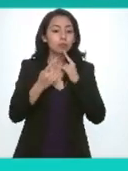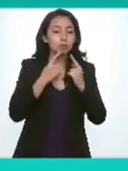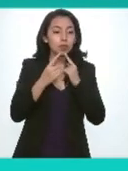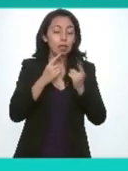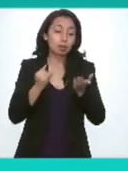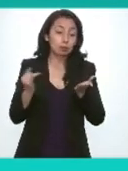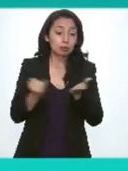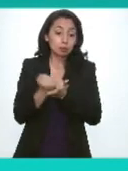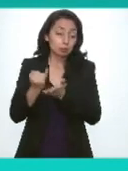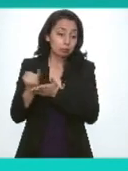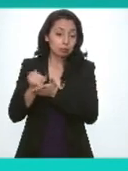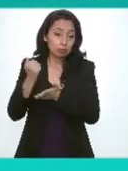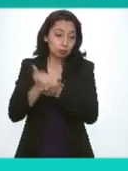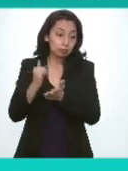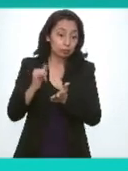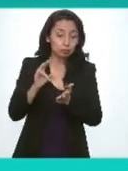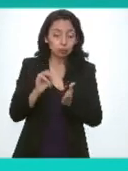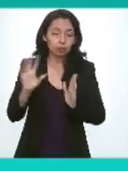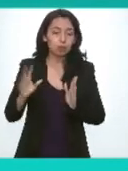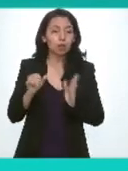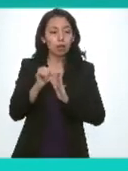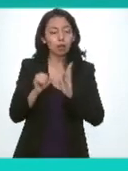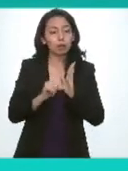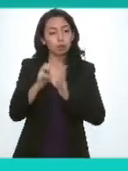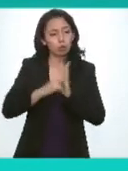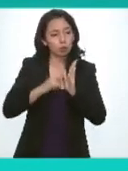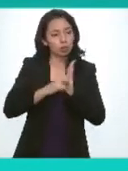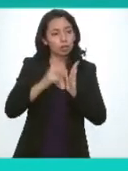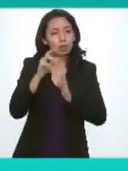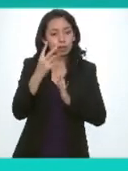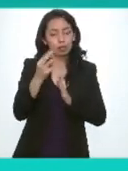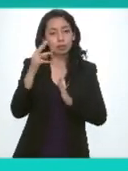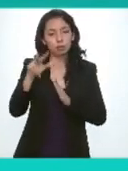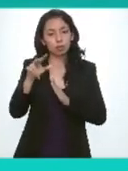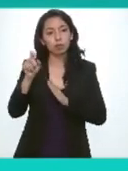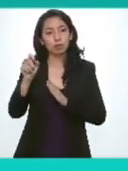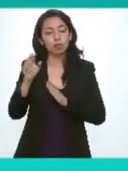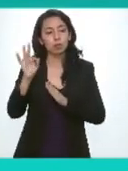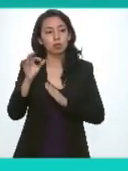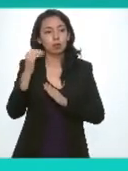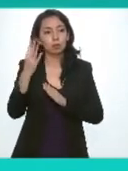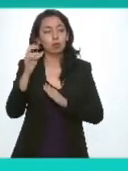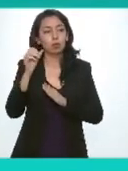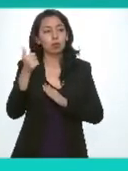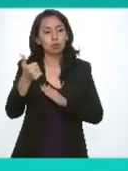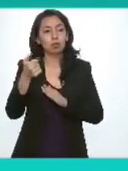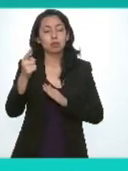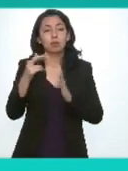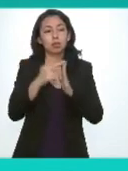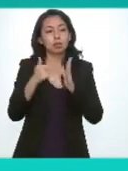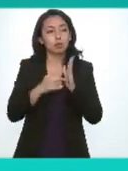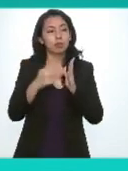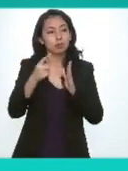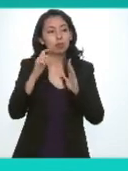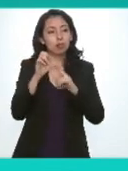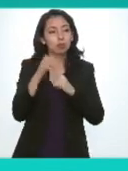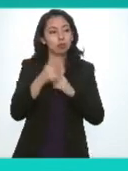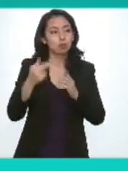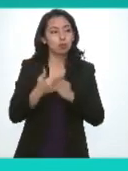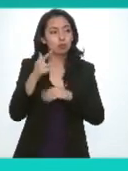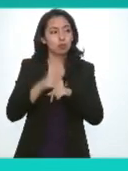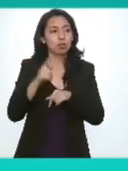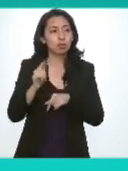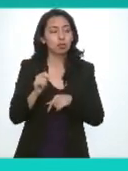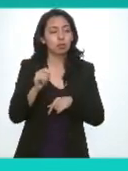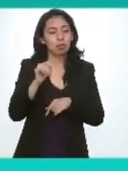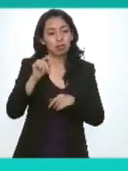aprobación de la reforma de los artículos tres dieciocho veinte cuarenta y cuatro y cuarenta seis del reglamento del consejo nacional del sistema nacional